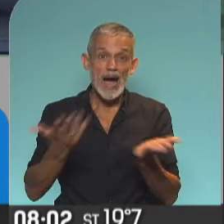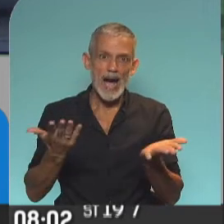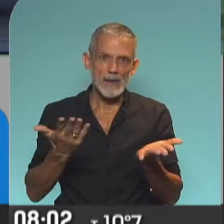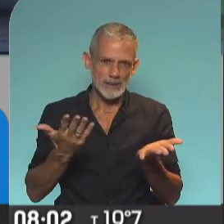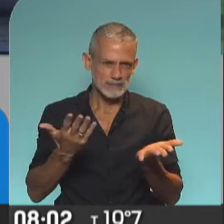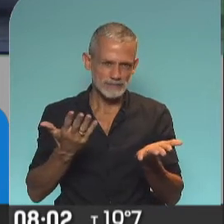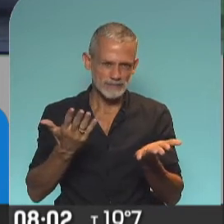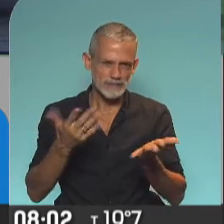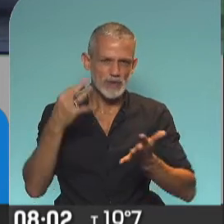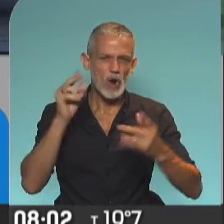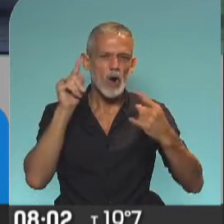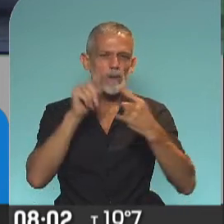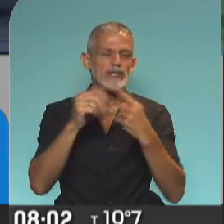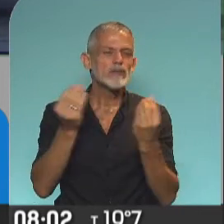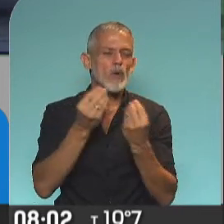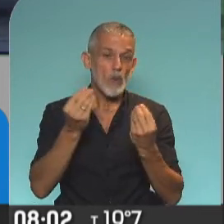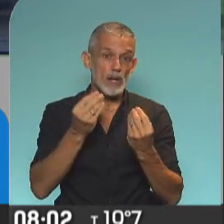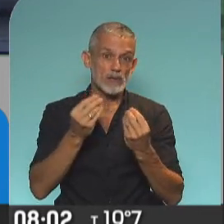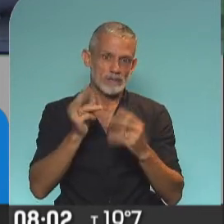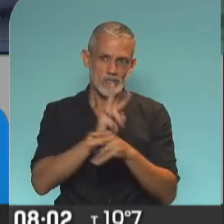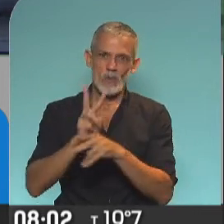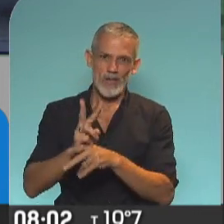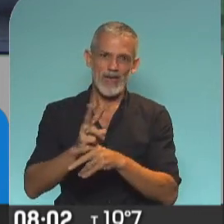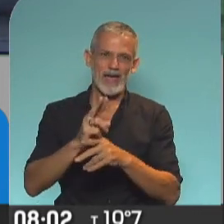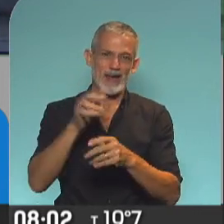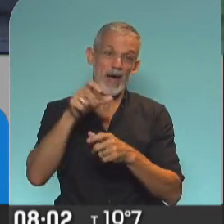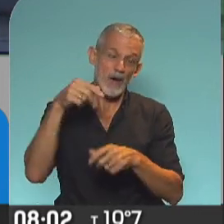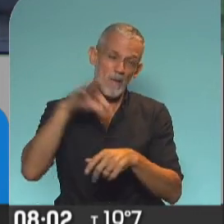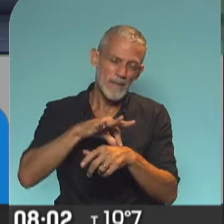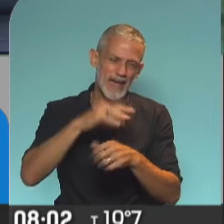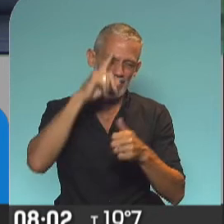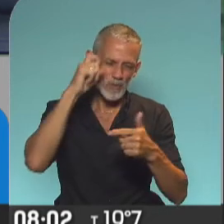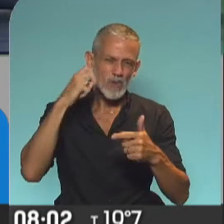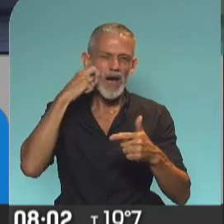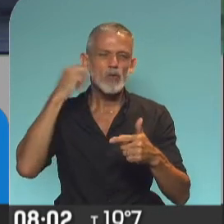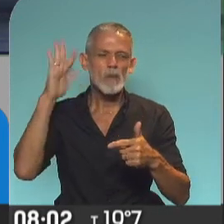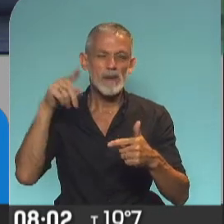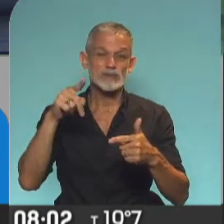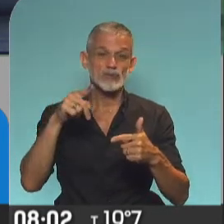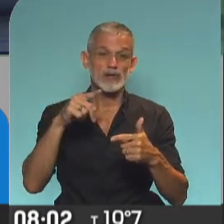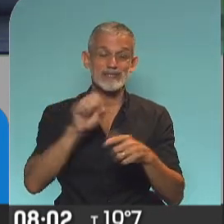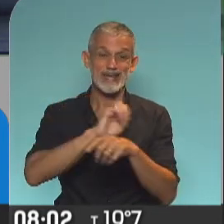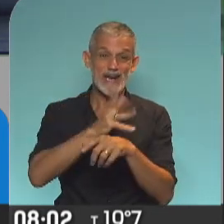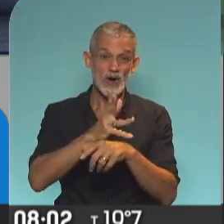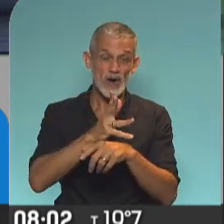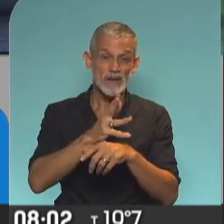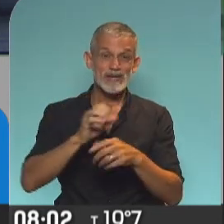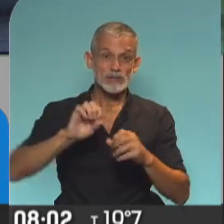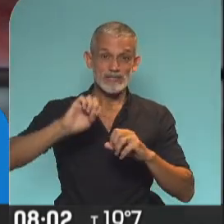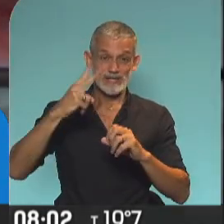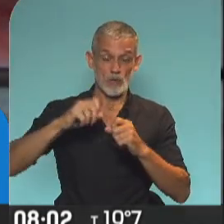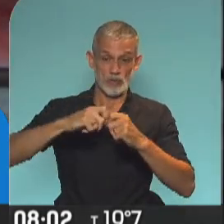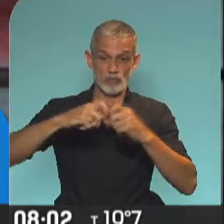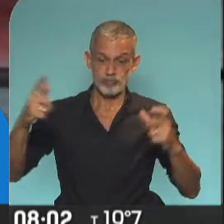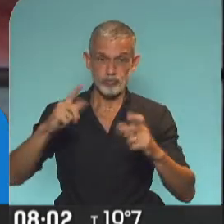tiene como único objetivo proteger a los profesionales de la salud, a los adultos mayores y evitar que la segunda ola que